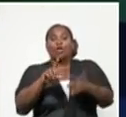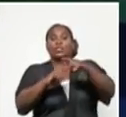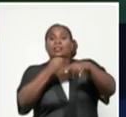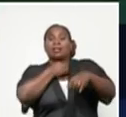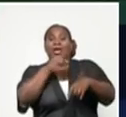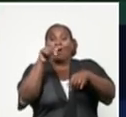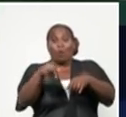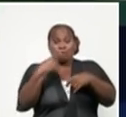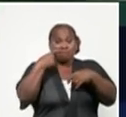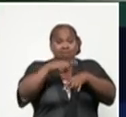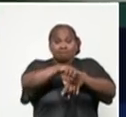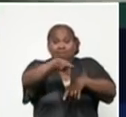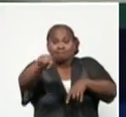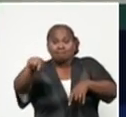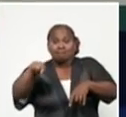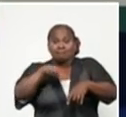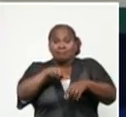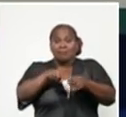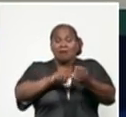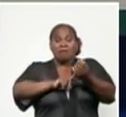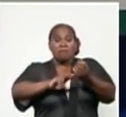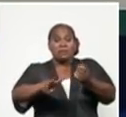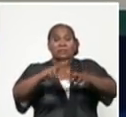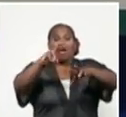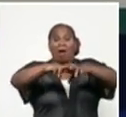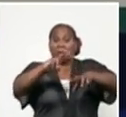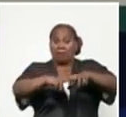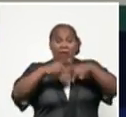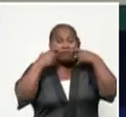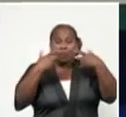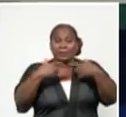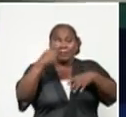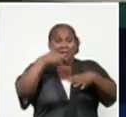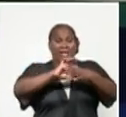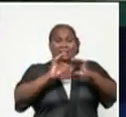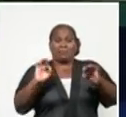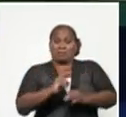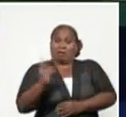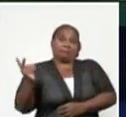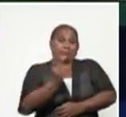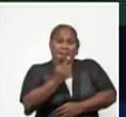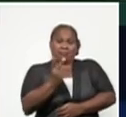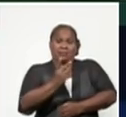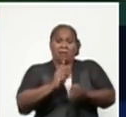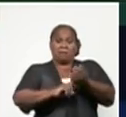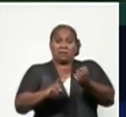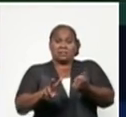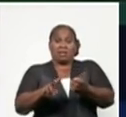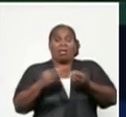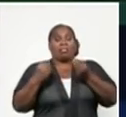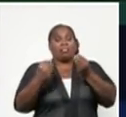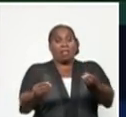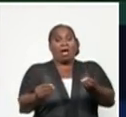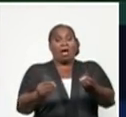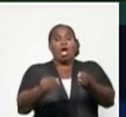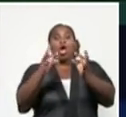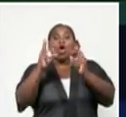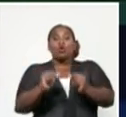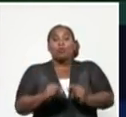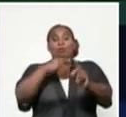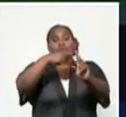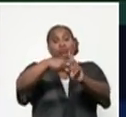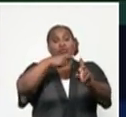fundamentalmente en la provincia de La Habana y Artemisa que aportan un número considerable de casos confirmados